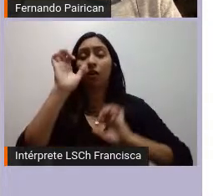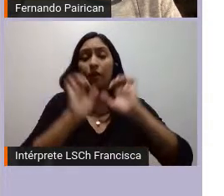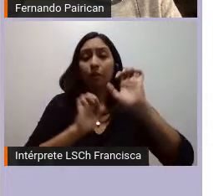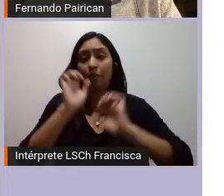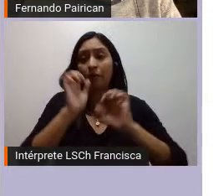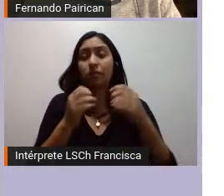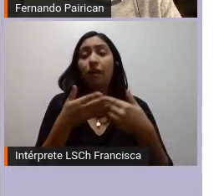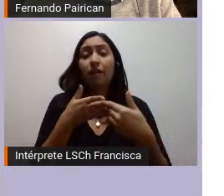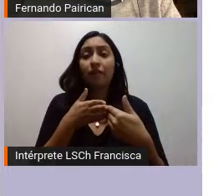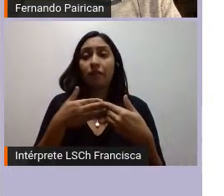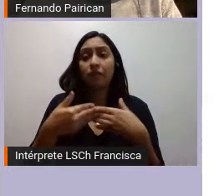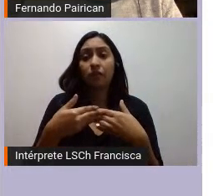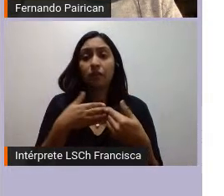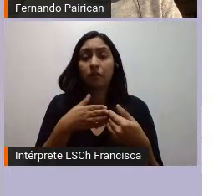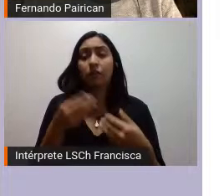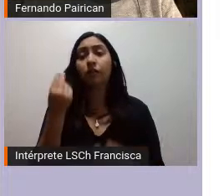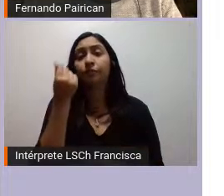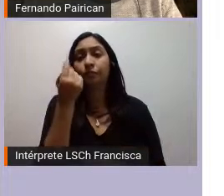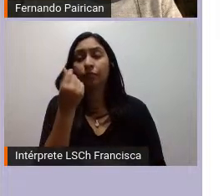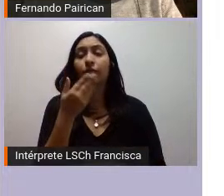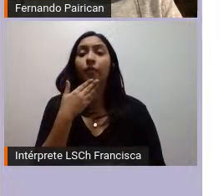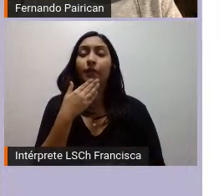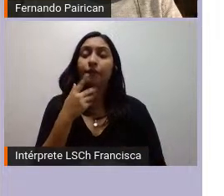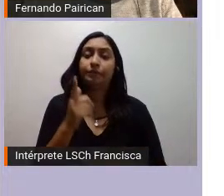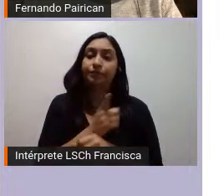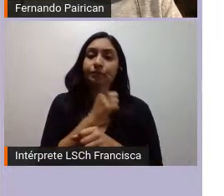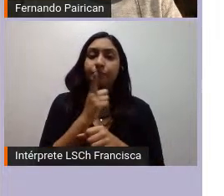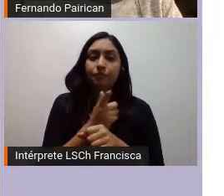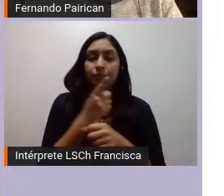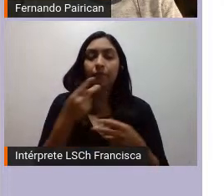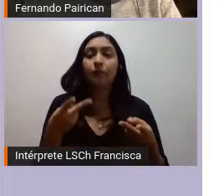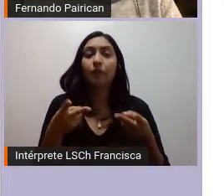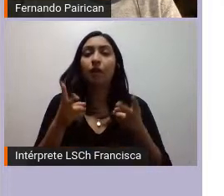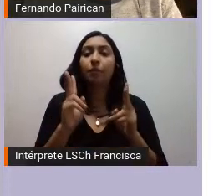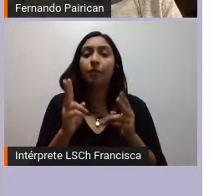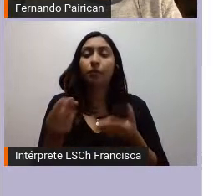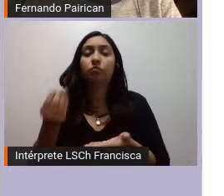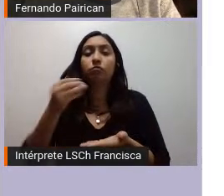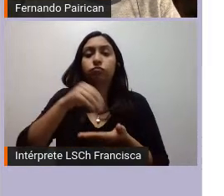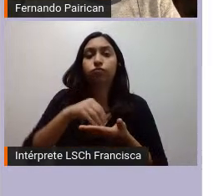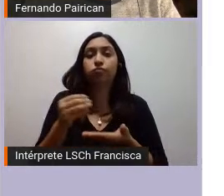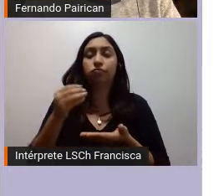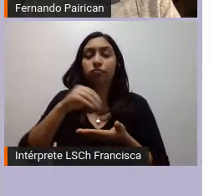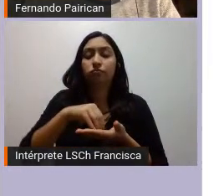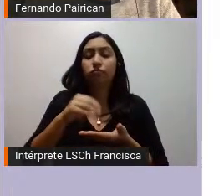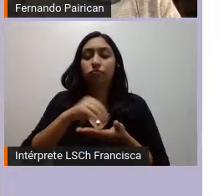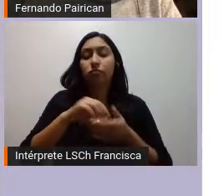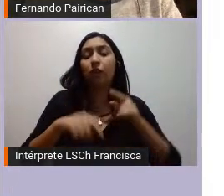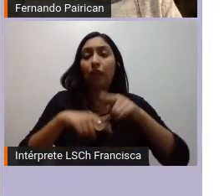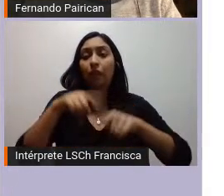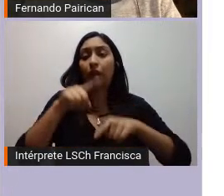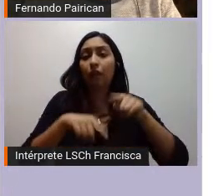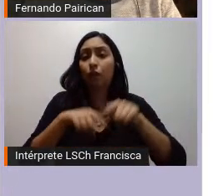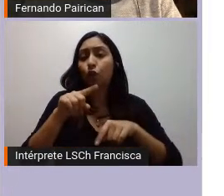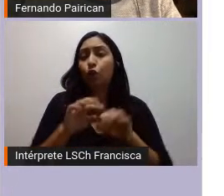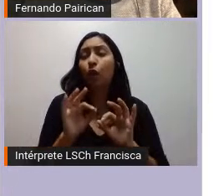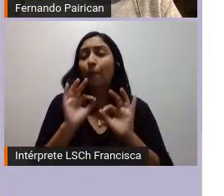incluso la flexibilización laboral, permiten de alguna manera una acumulación en territorios determinados, lo que algunos autores